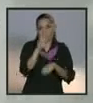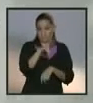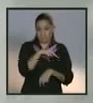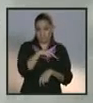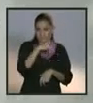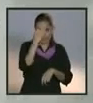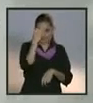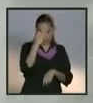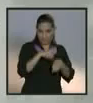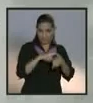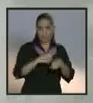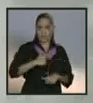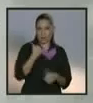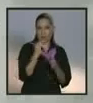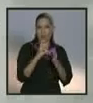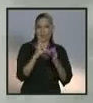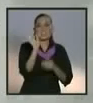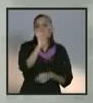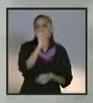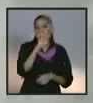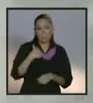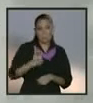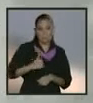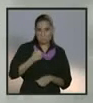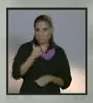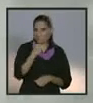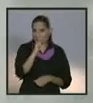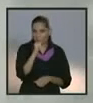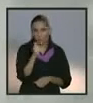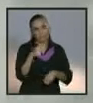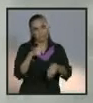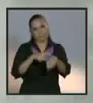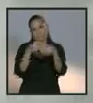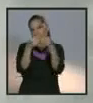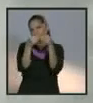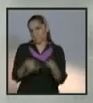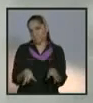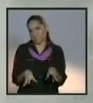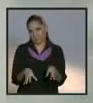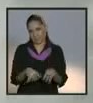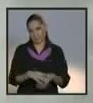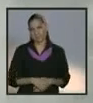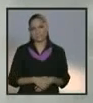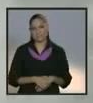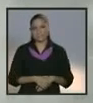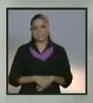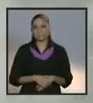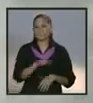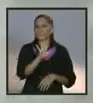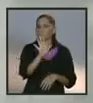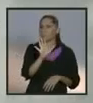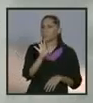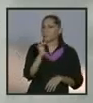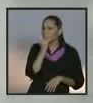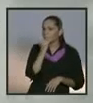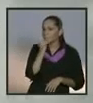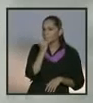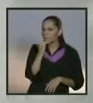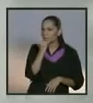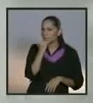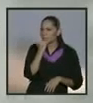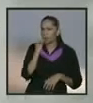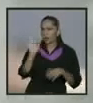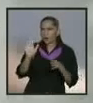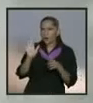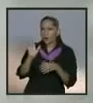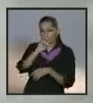tiempo no utilizado en ese bloque, tiempo no, ya no se puede usar, perdido. También, solamente, si pudiera